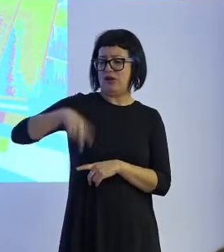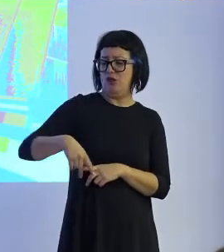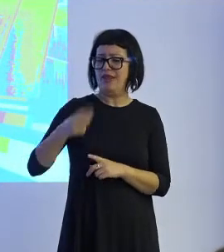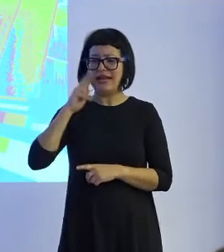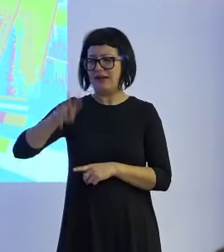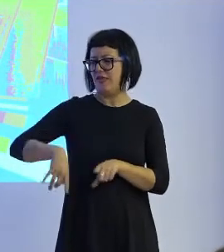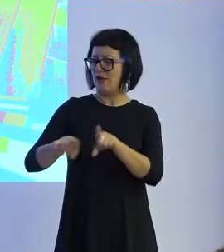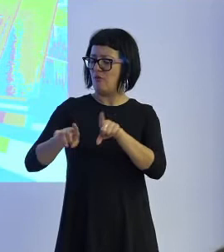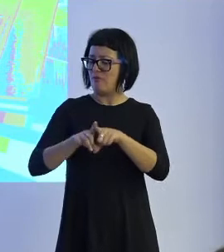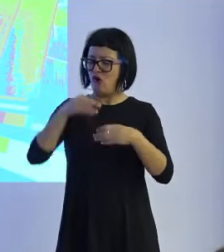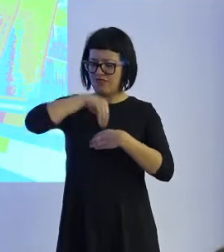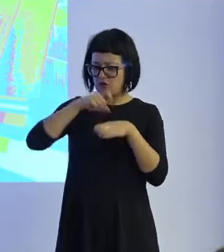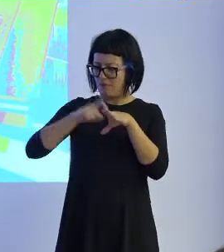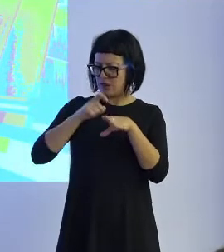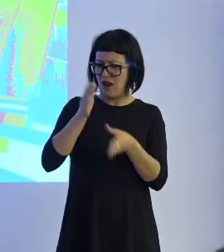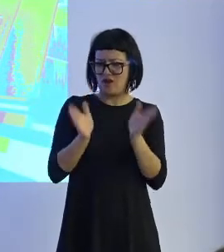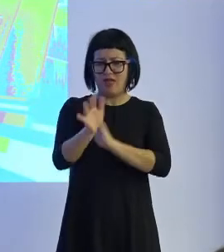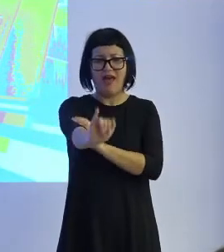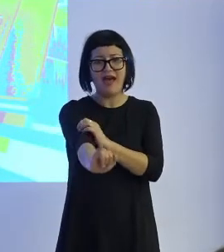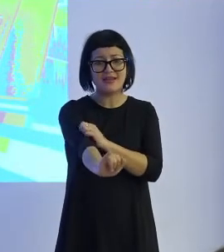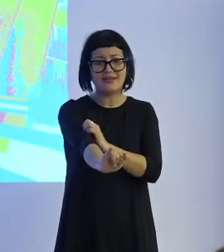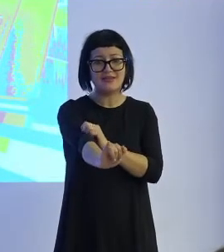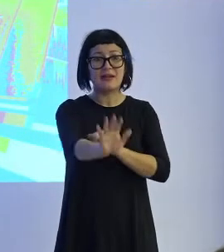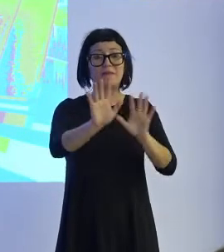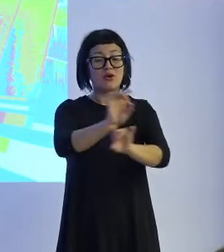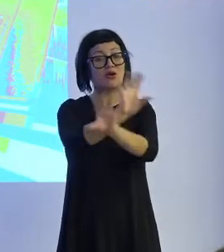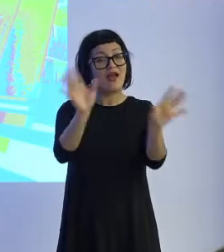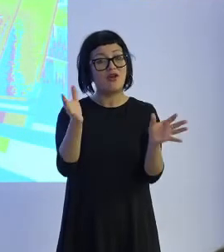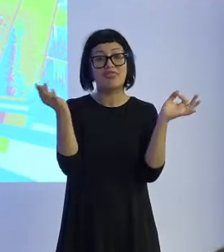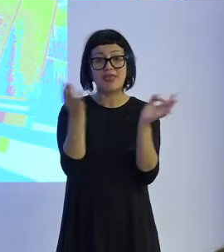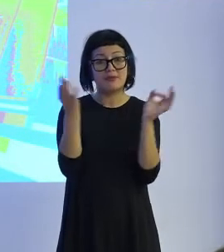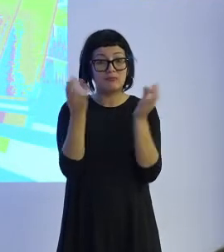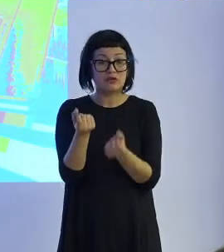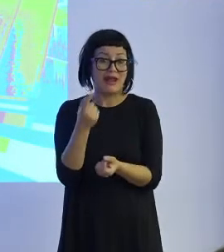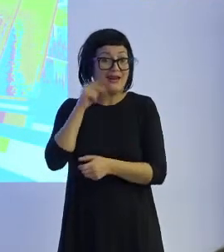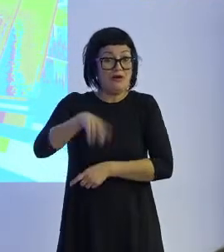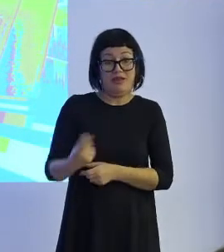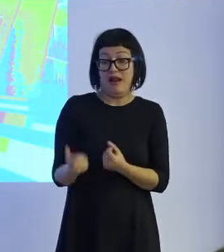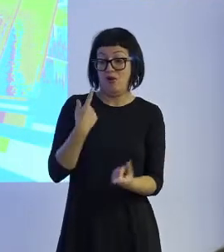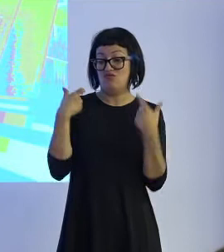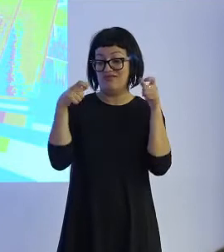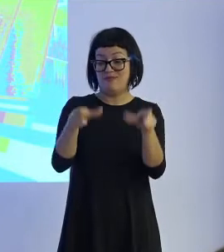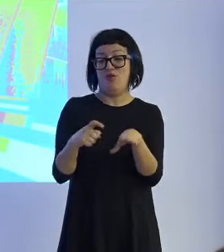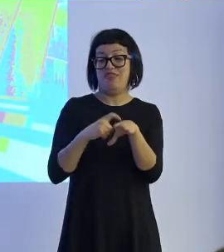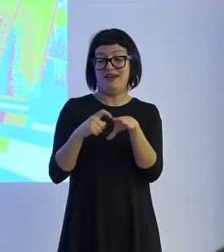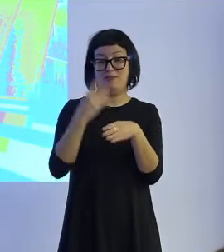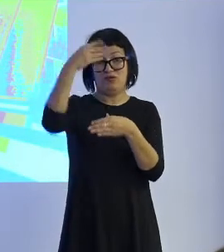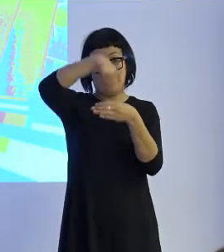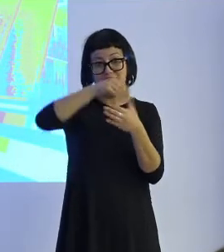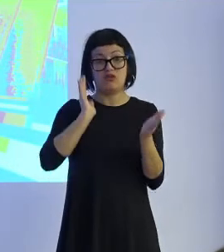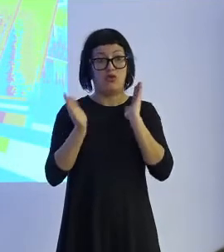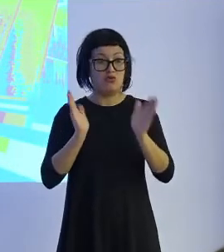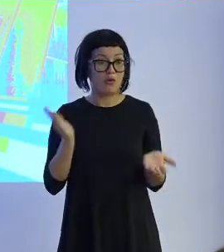algún tipo de personalidad a los robots. Pero a lo mejor es que tenemos que reconocer algún tipo de personalidad a los robots.